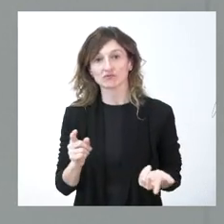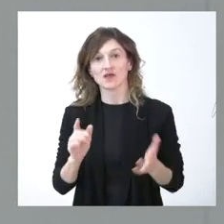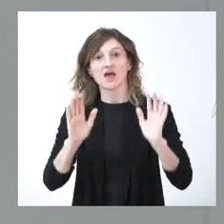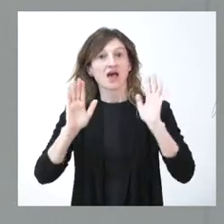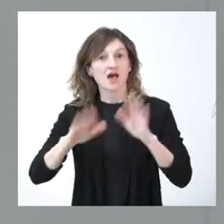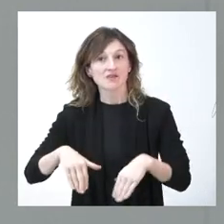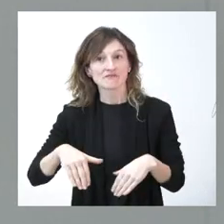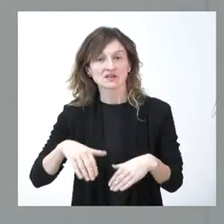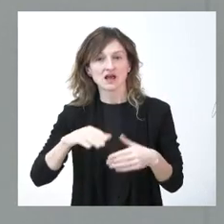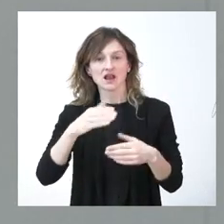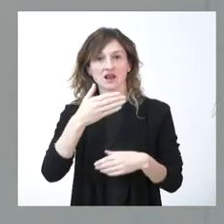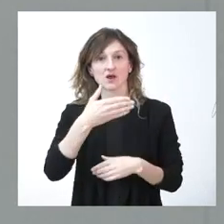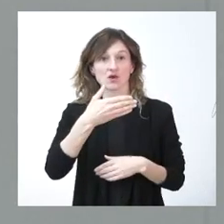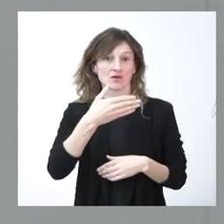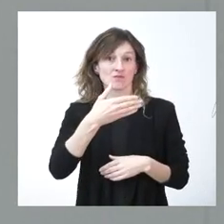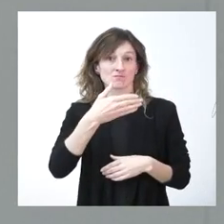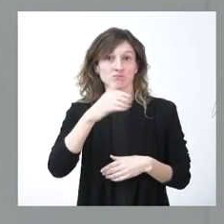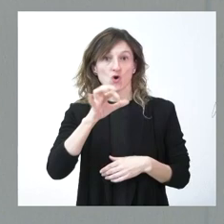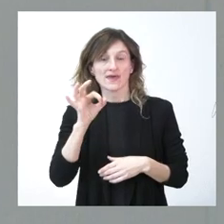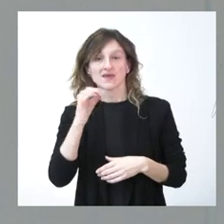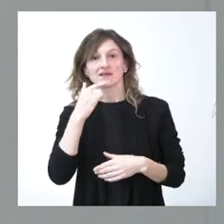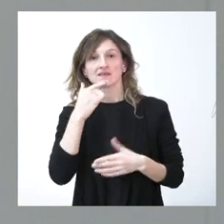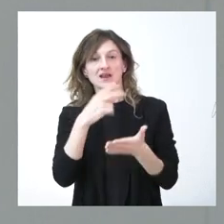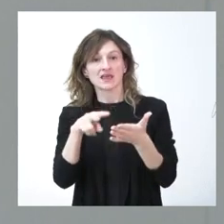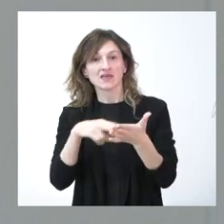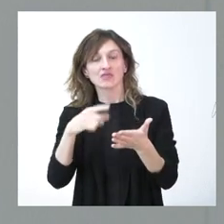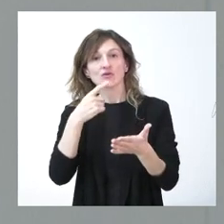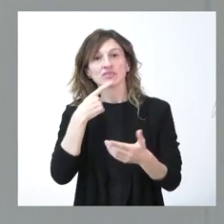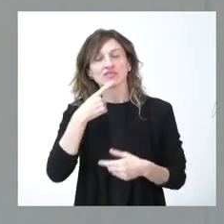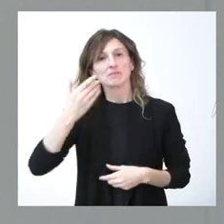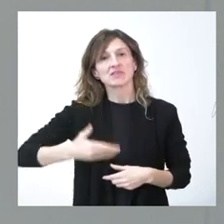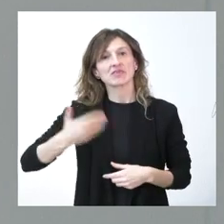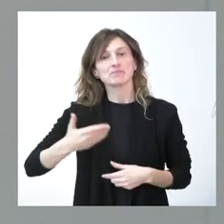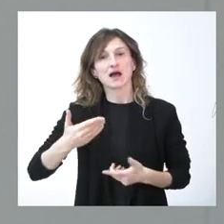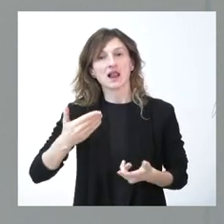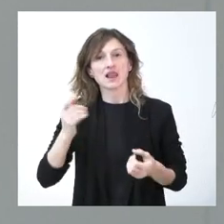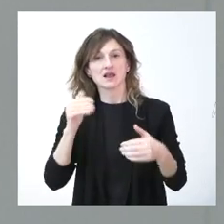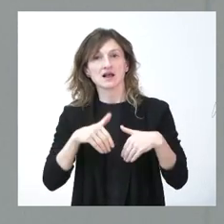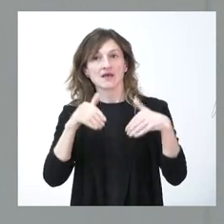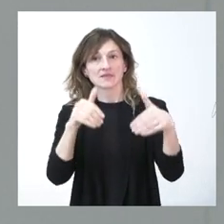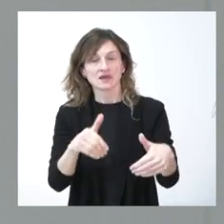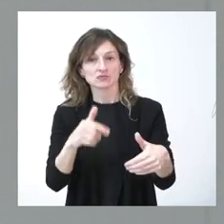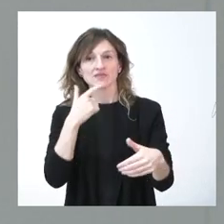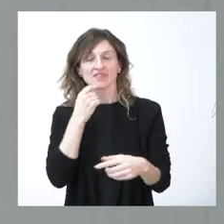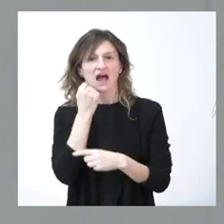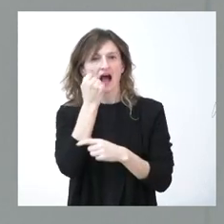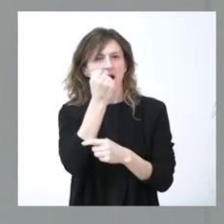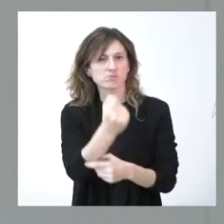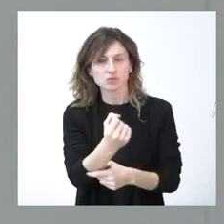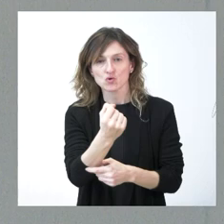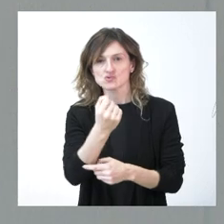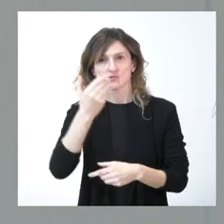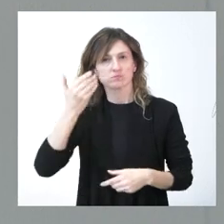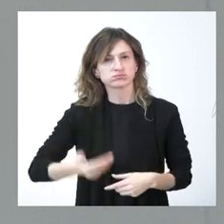final cuando leímos el boletín oficial del Estado lo que decía es que el principal mérito de la candidatura de León es que tenía el apoyo inequívoco y